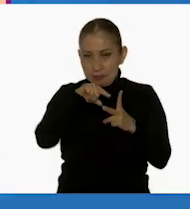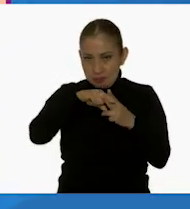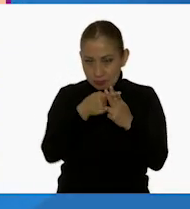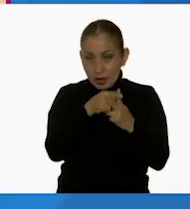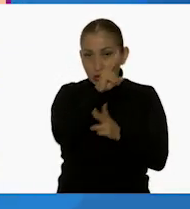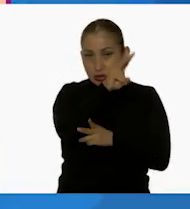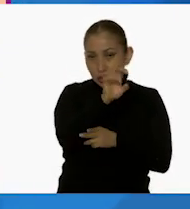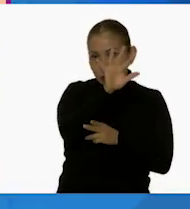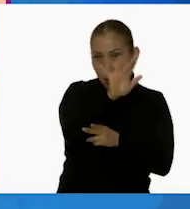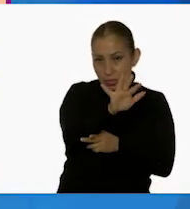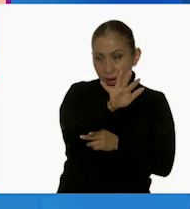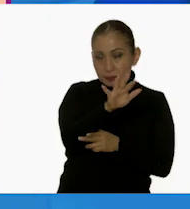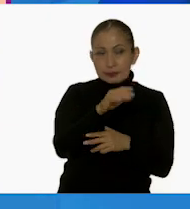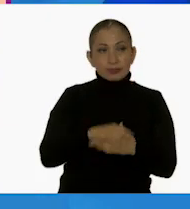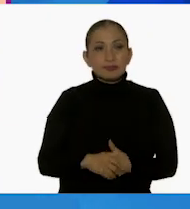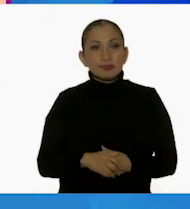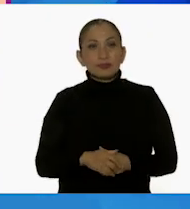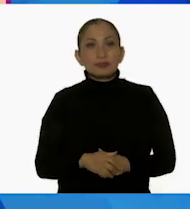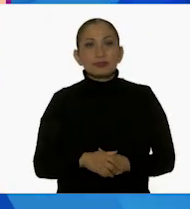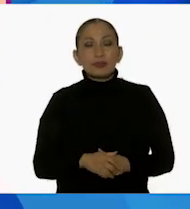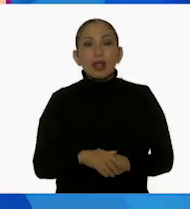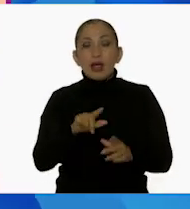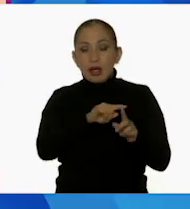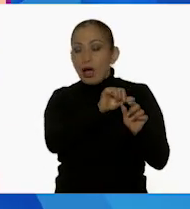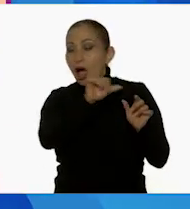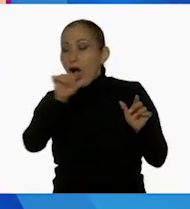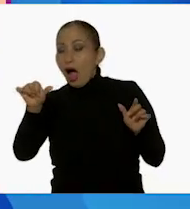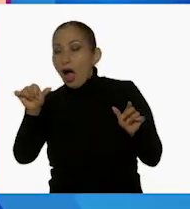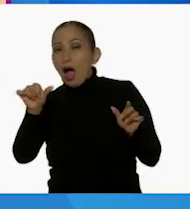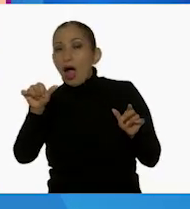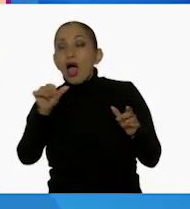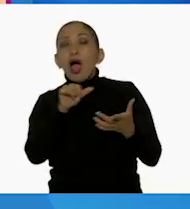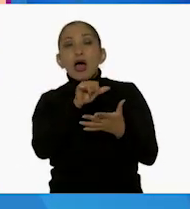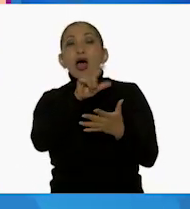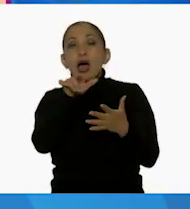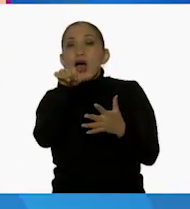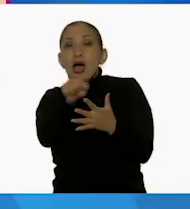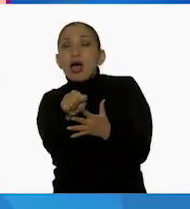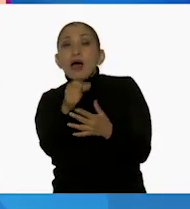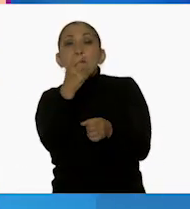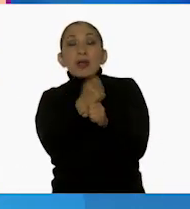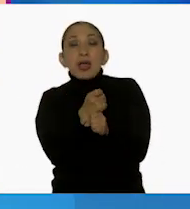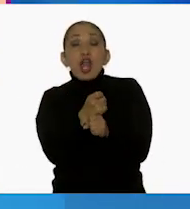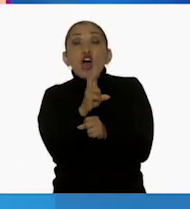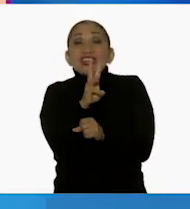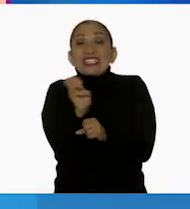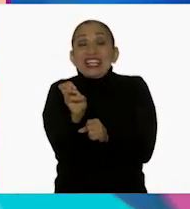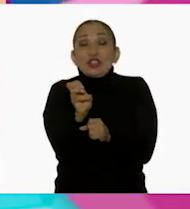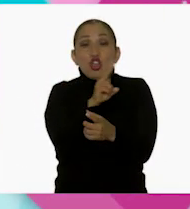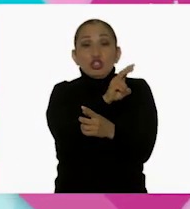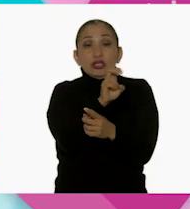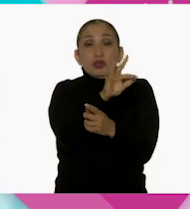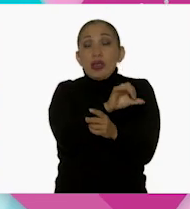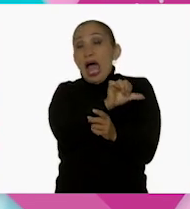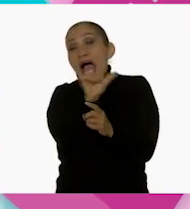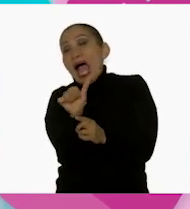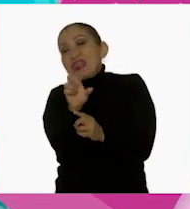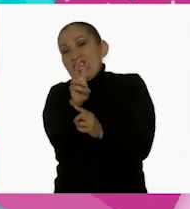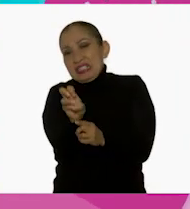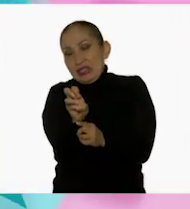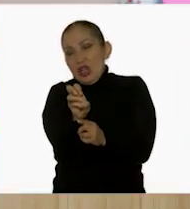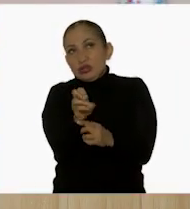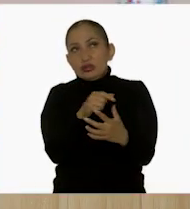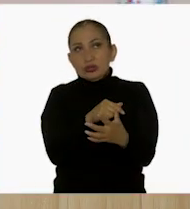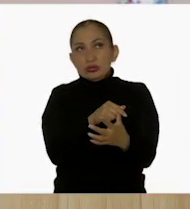250. A ver, ¿a cuál tenemos que llegar primero, Tino? Primero hay que llegar al 300, Pili, y para eso nos